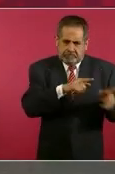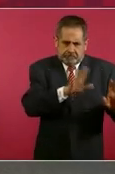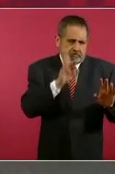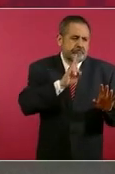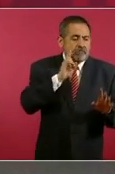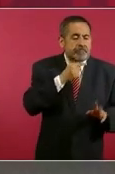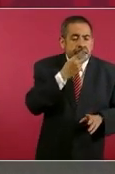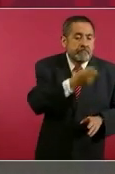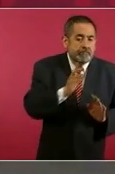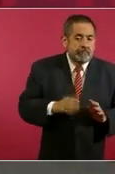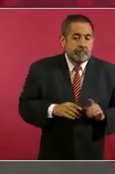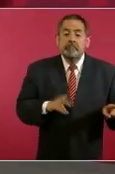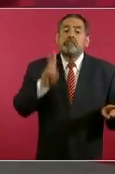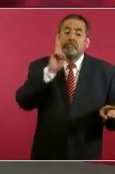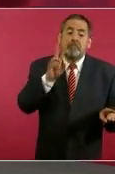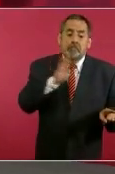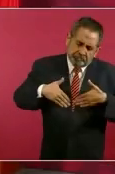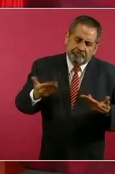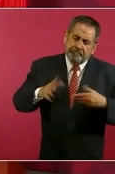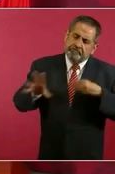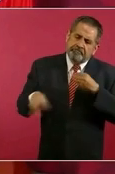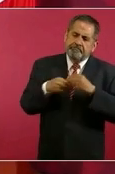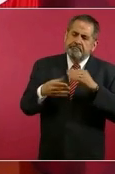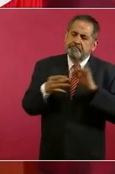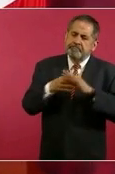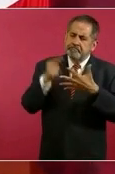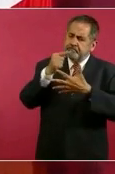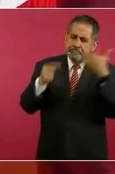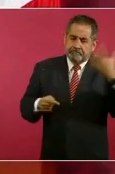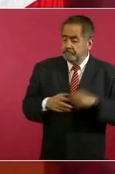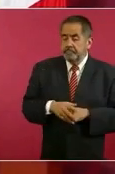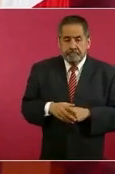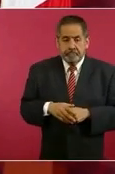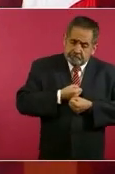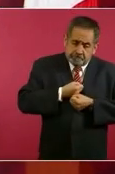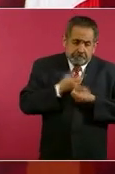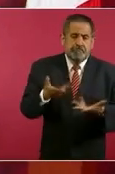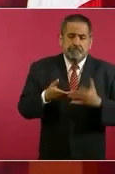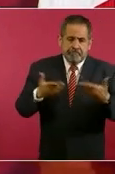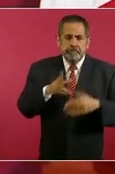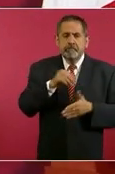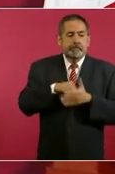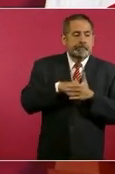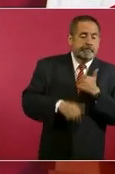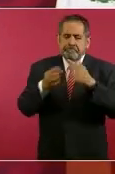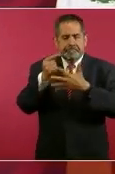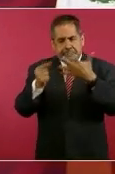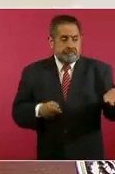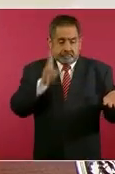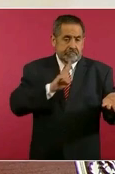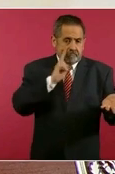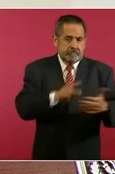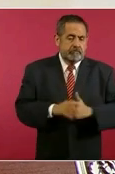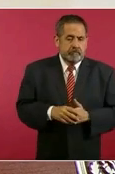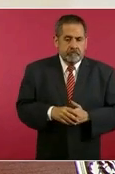defensa. Y él también tiene posibilidad de ampliar la declaración. Y a todos les pediría yo que ayudaran y que no se callaran nada. Pero